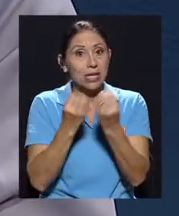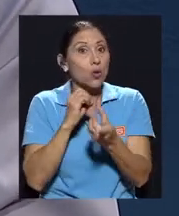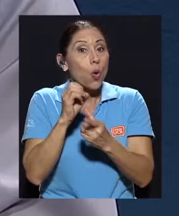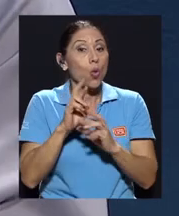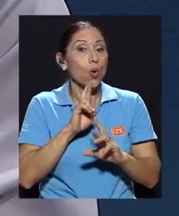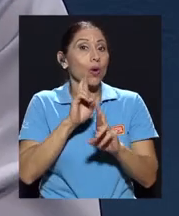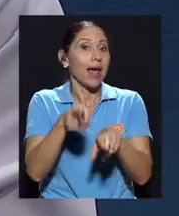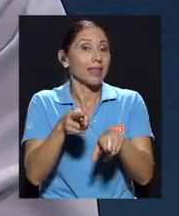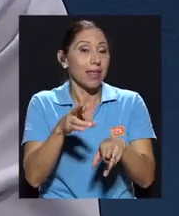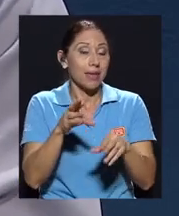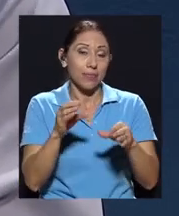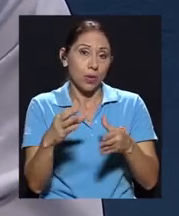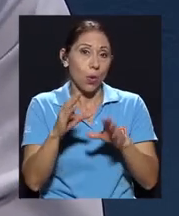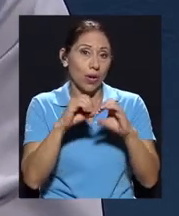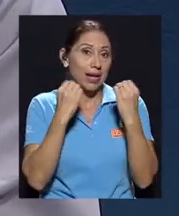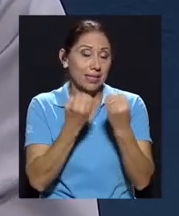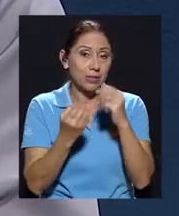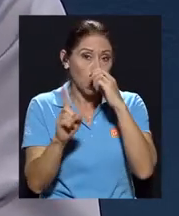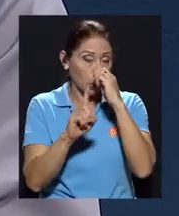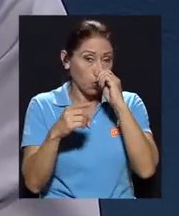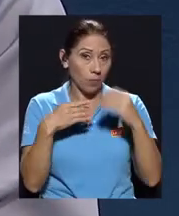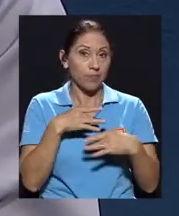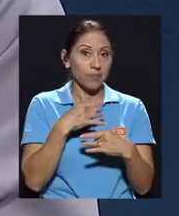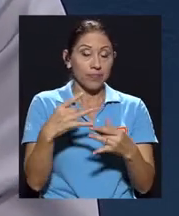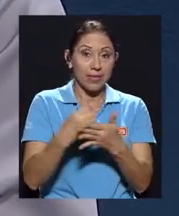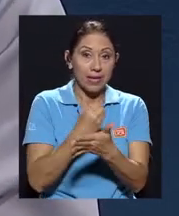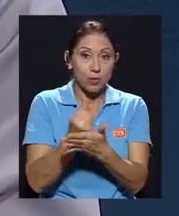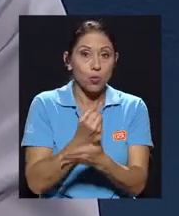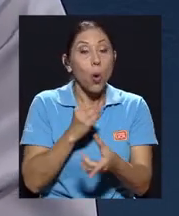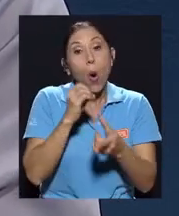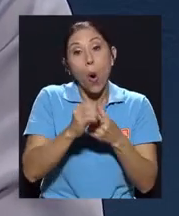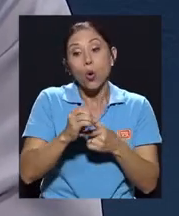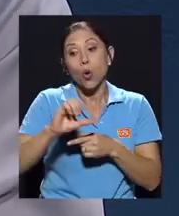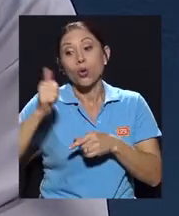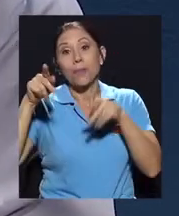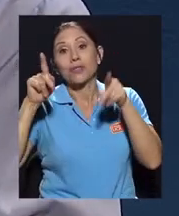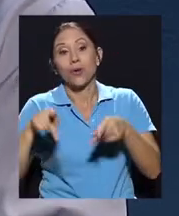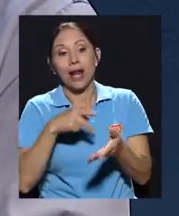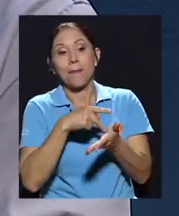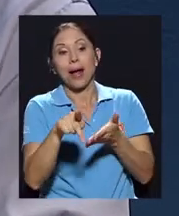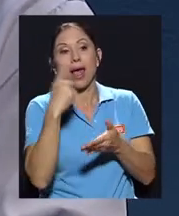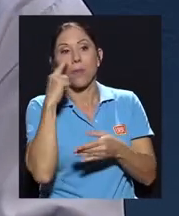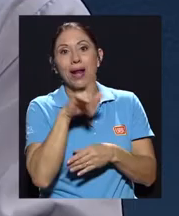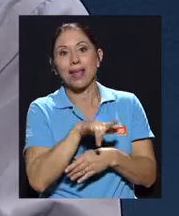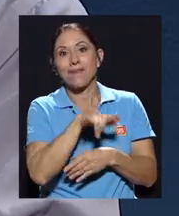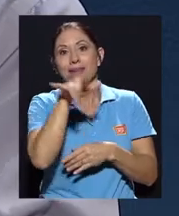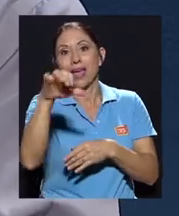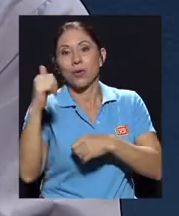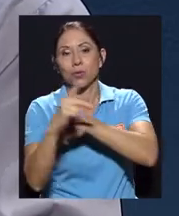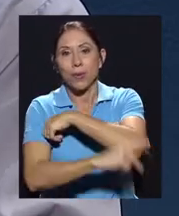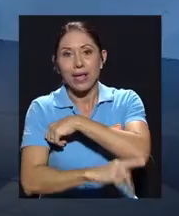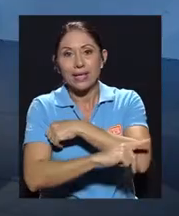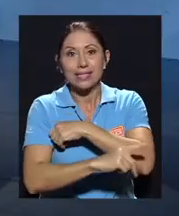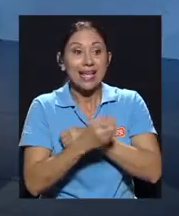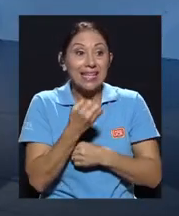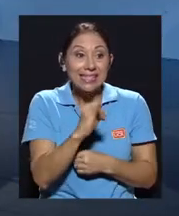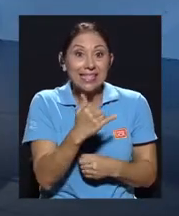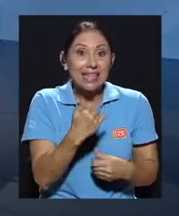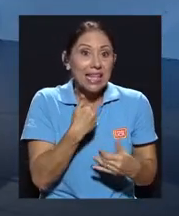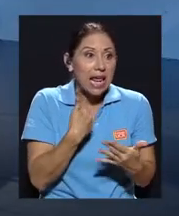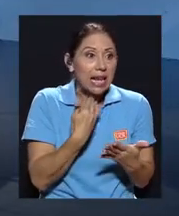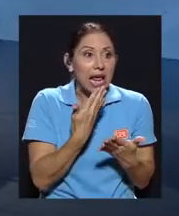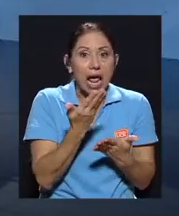si le han pagado viajes al exterior terceras personas, si tiene arrendamientos que le